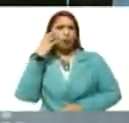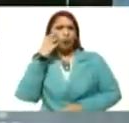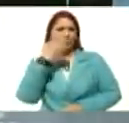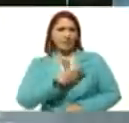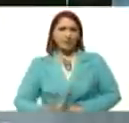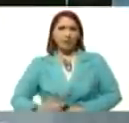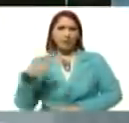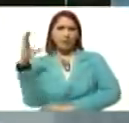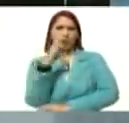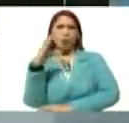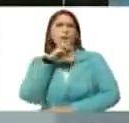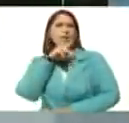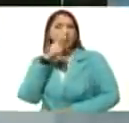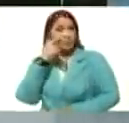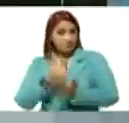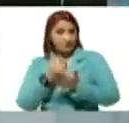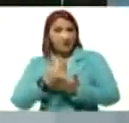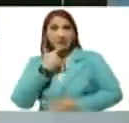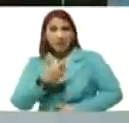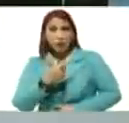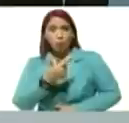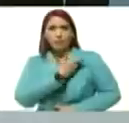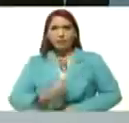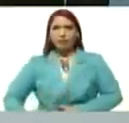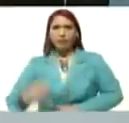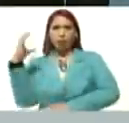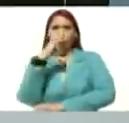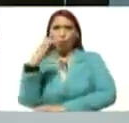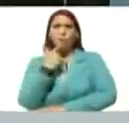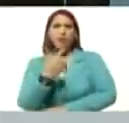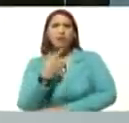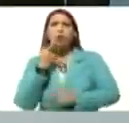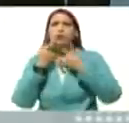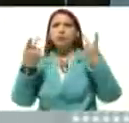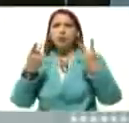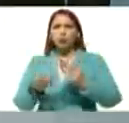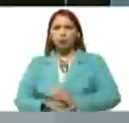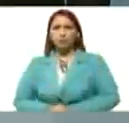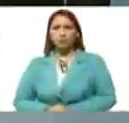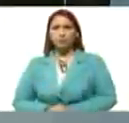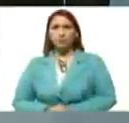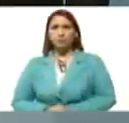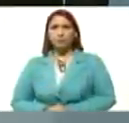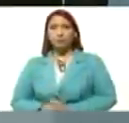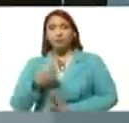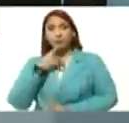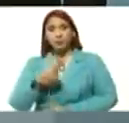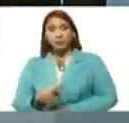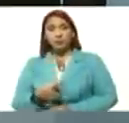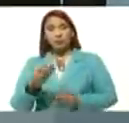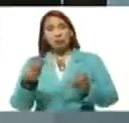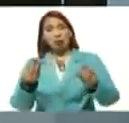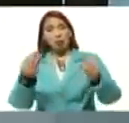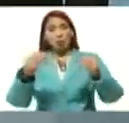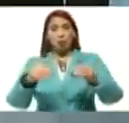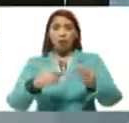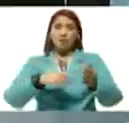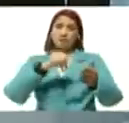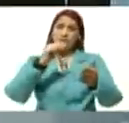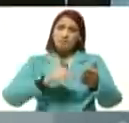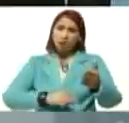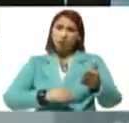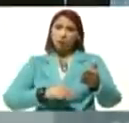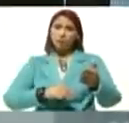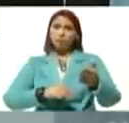hablando, fíjense lo que dijo él, él lo dijo, en el discurso, él dijo, los acuerdos, firmados,